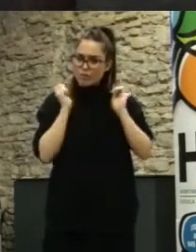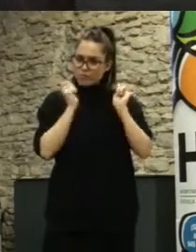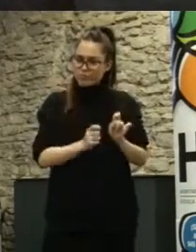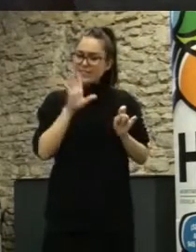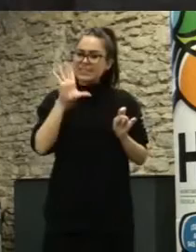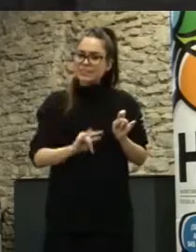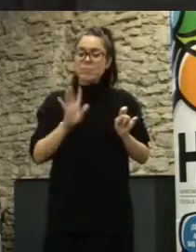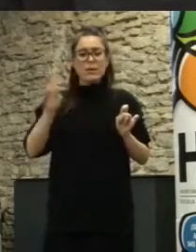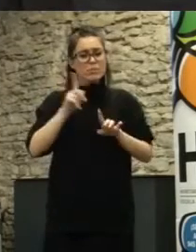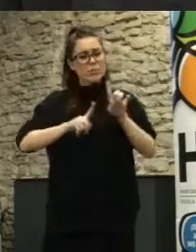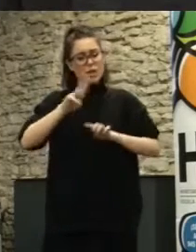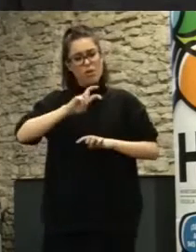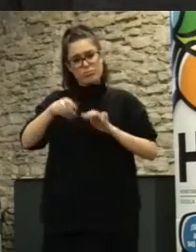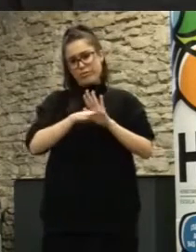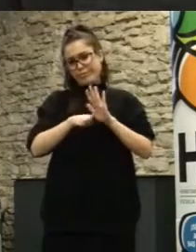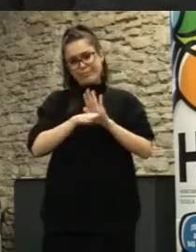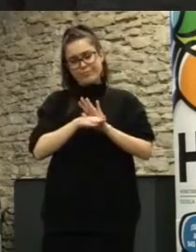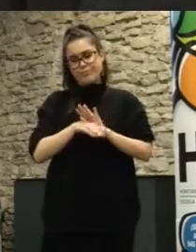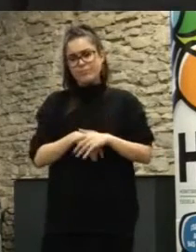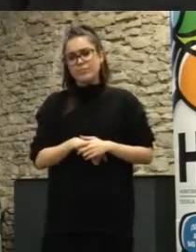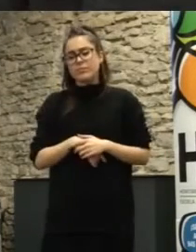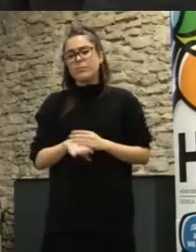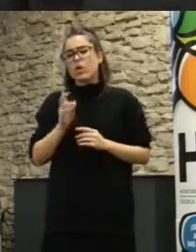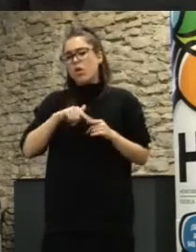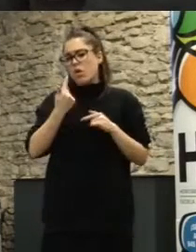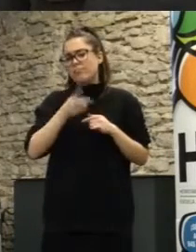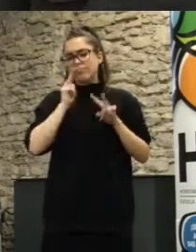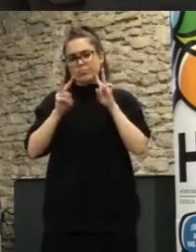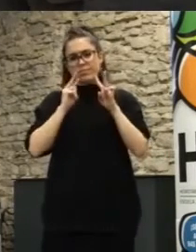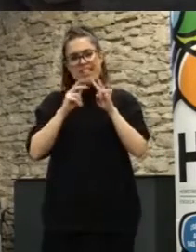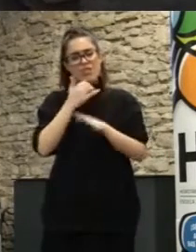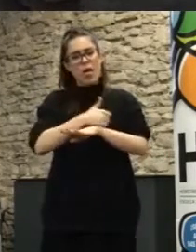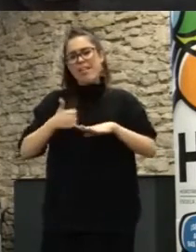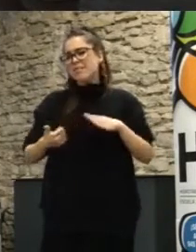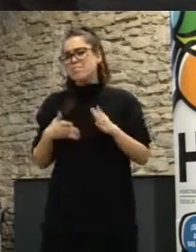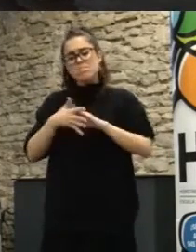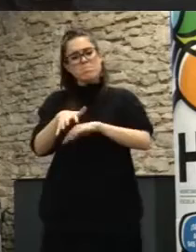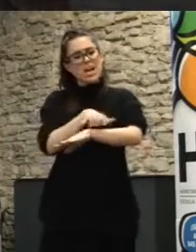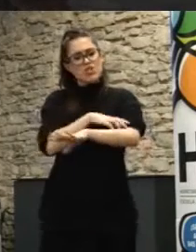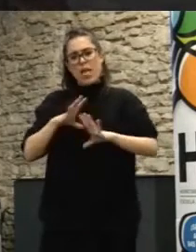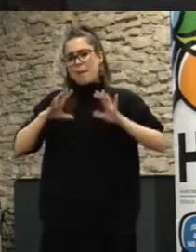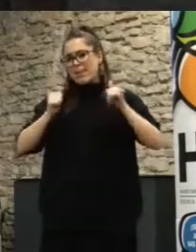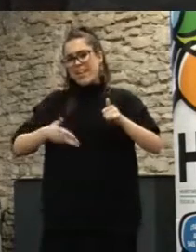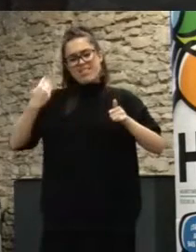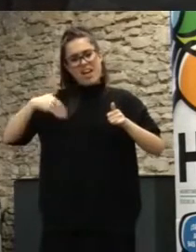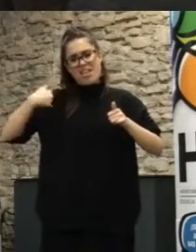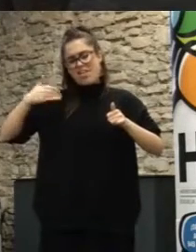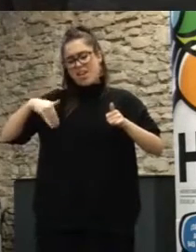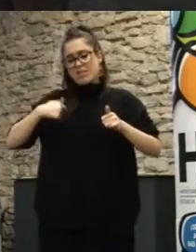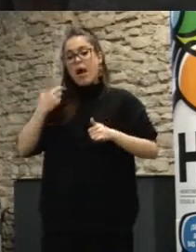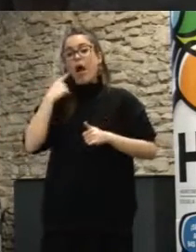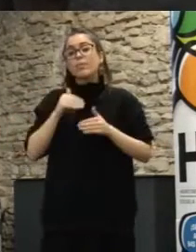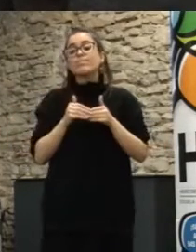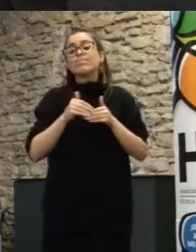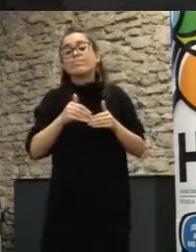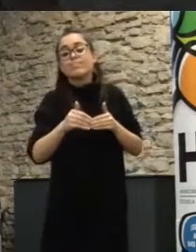en este sentido veremos a ver como la mayoría de las ciudades están comenzando con ello veremos en los próximos años si se consigue llegar